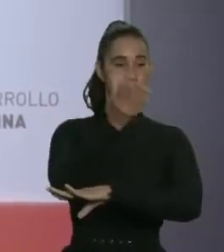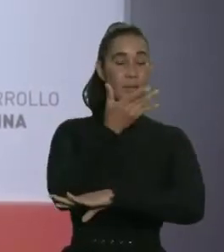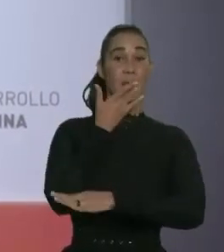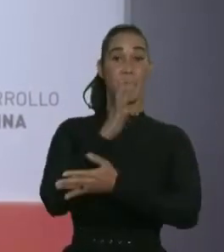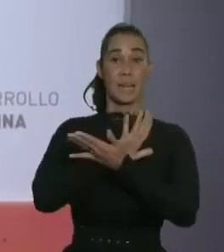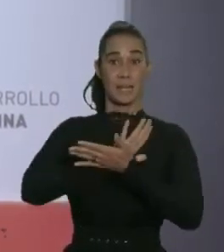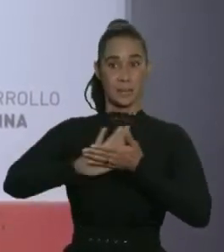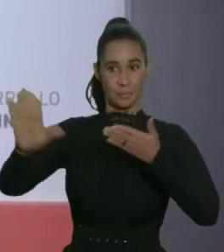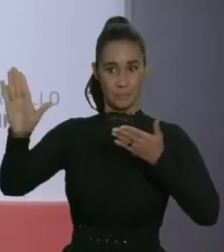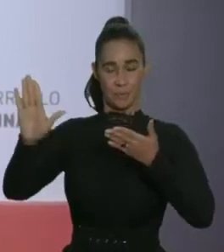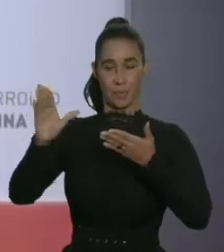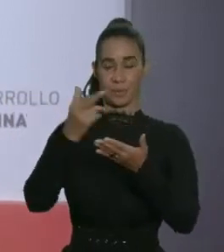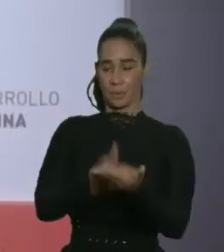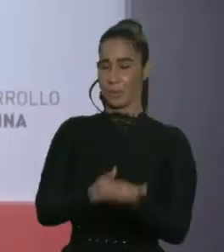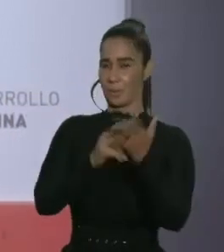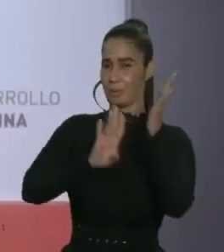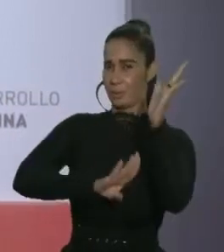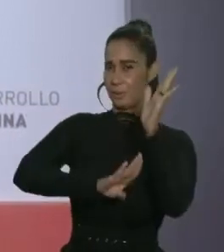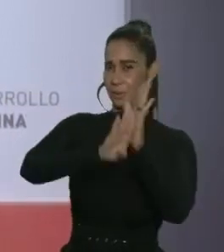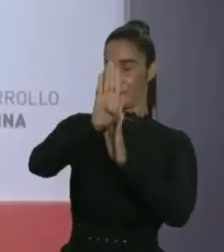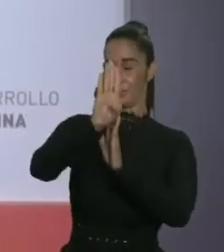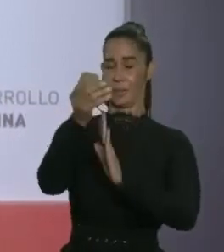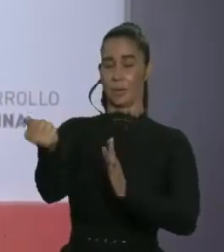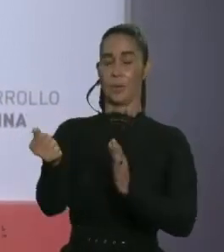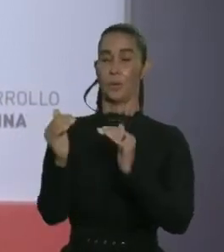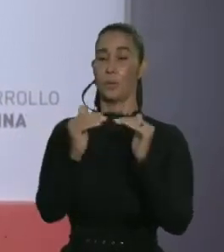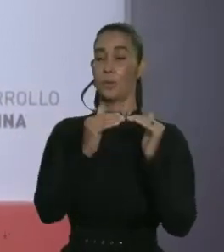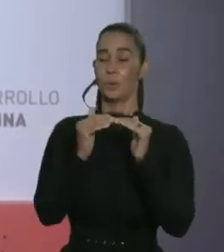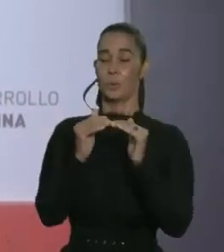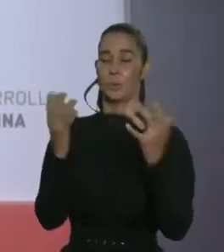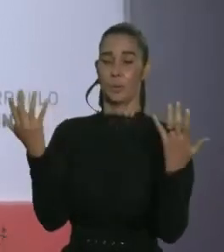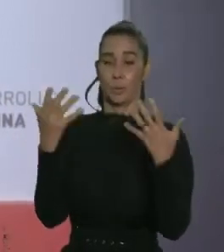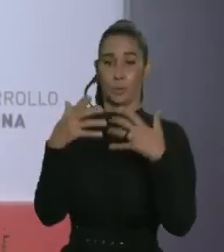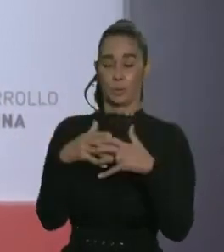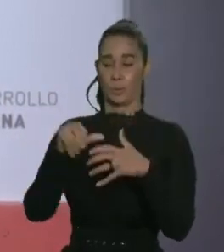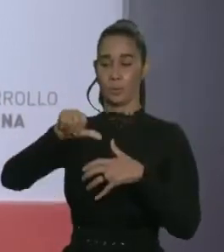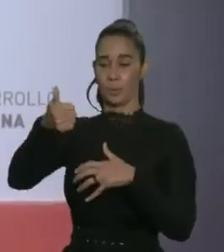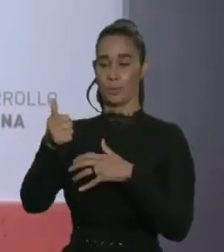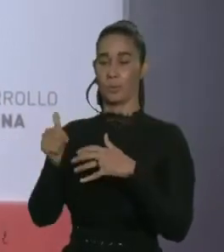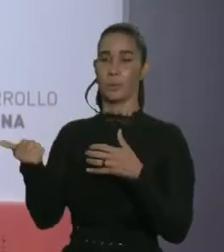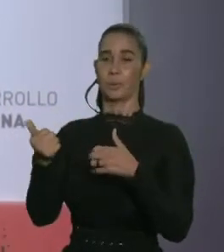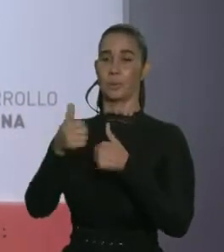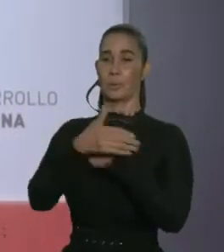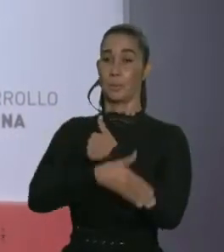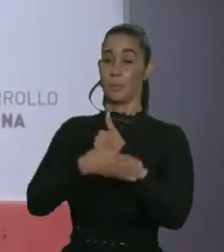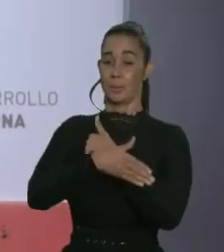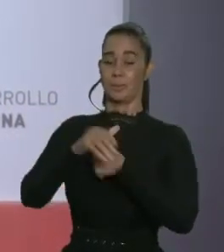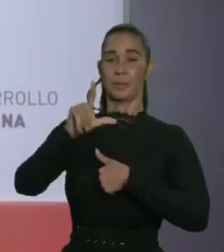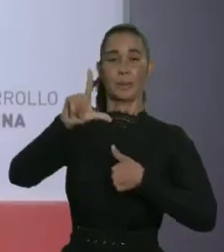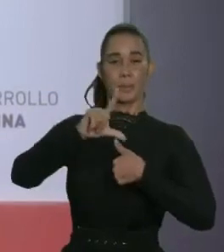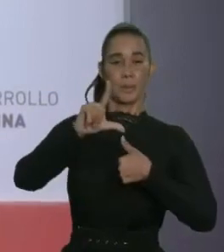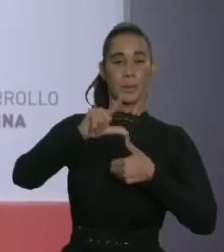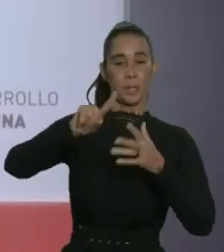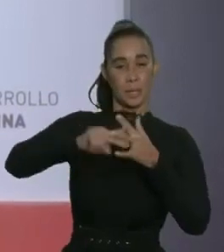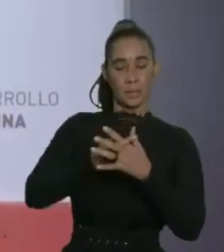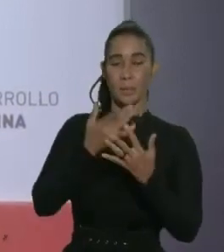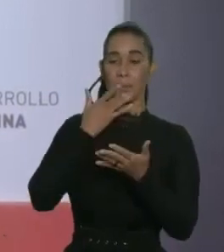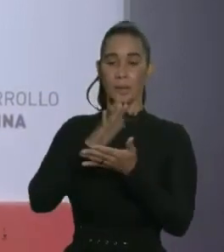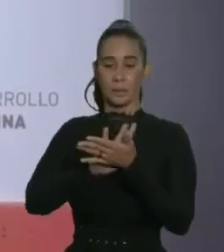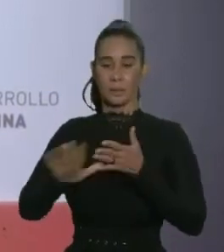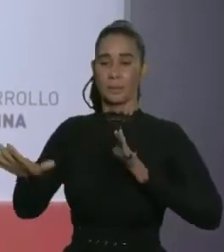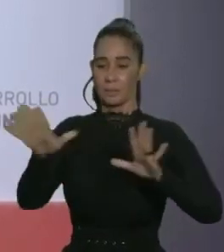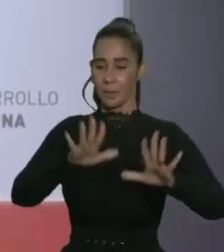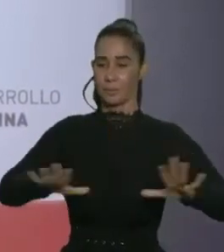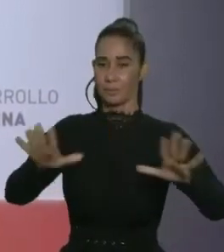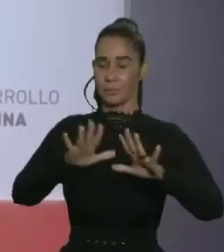resultado de un desarrollo urbanístico sostenible en consonancia con el resto de las ciudades de América Latina que han iniciado ya ese camino hacia